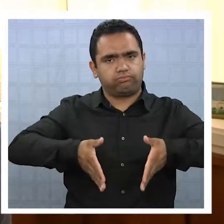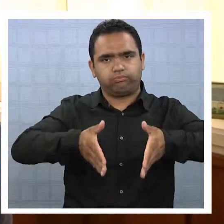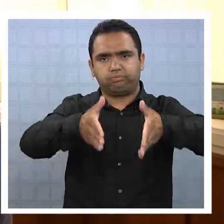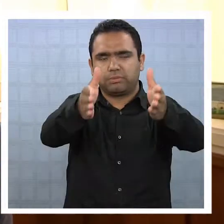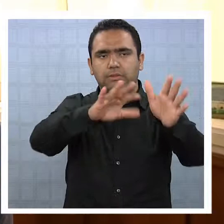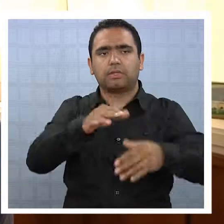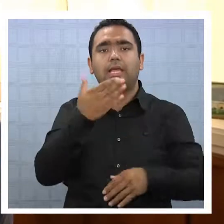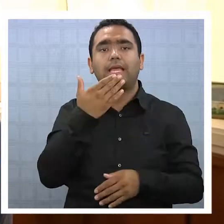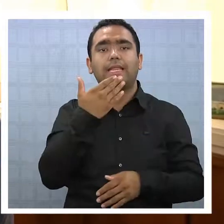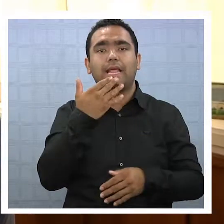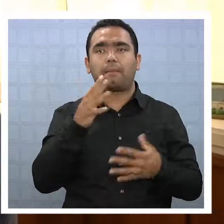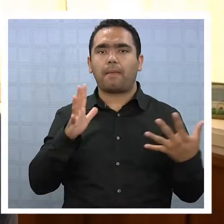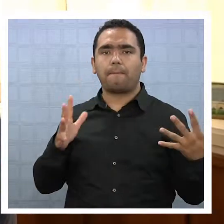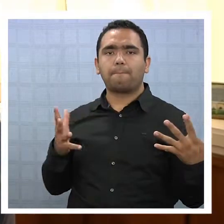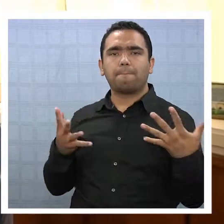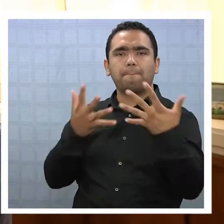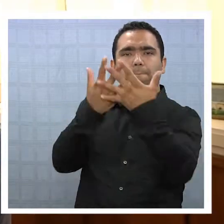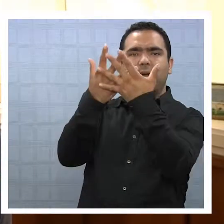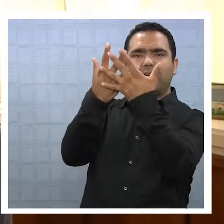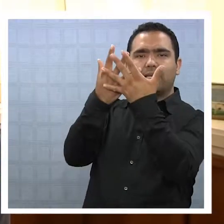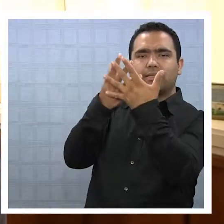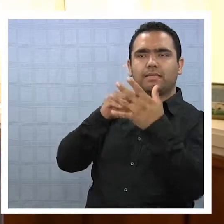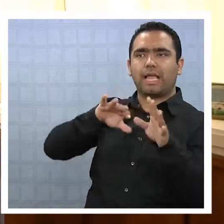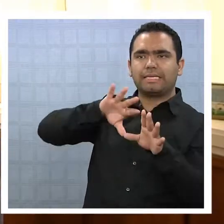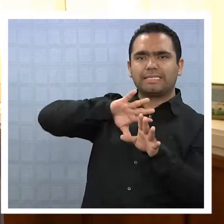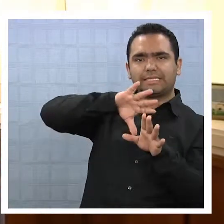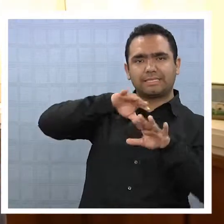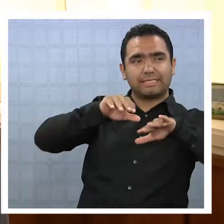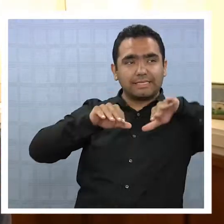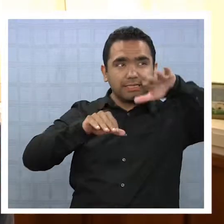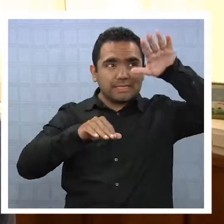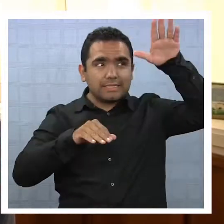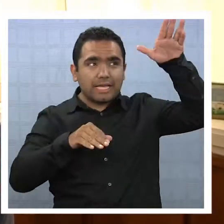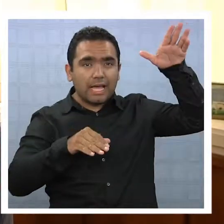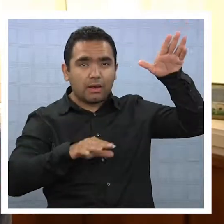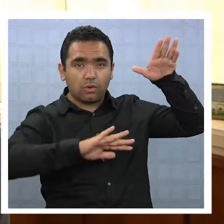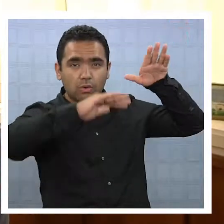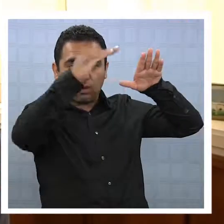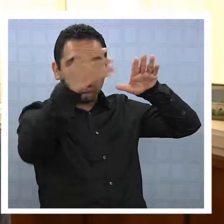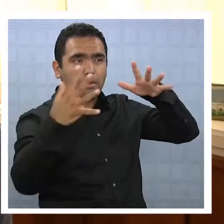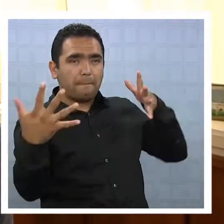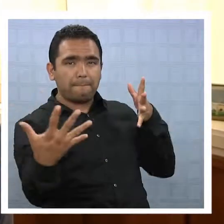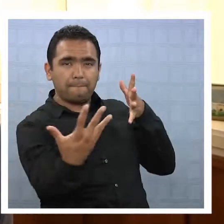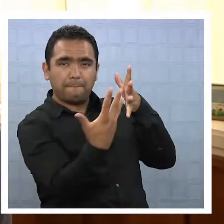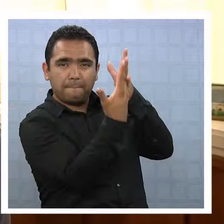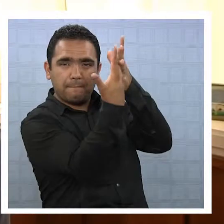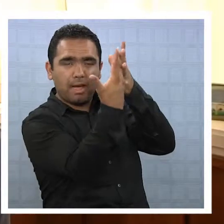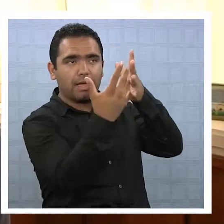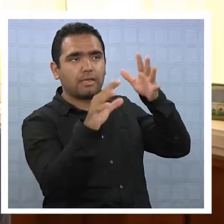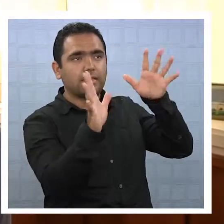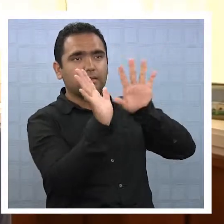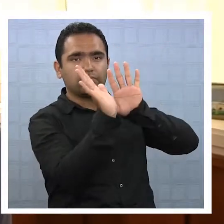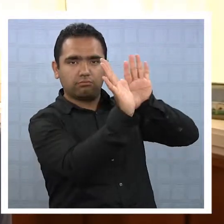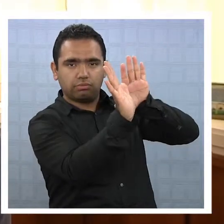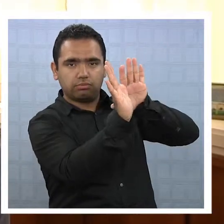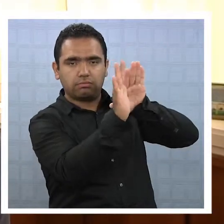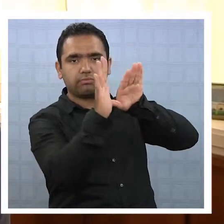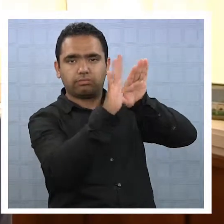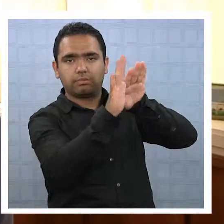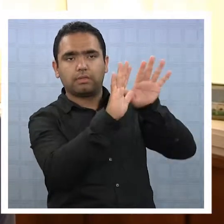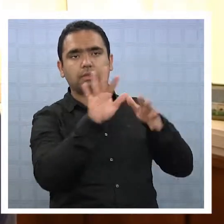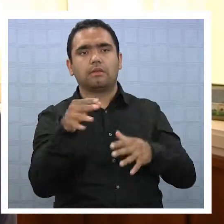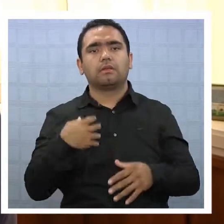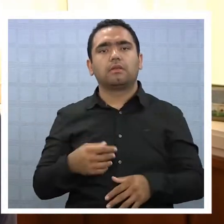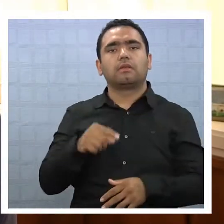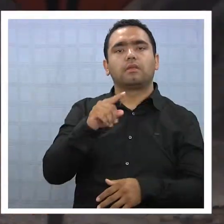mallas también respondieron bien, contuvieron el cerro en ese sentido y lo que